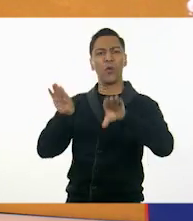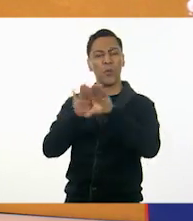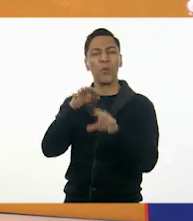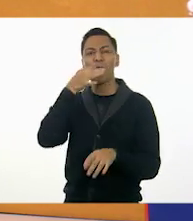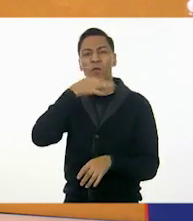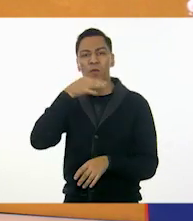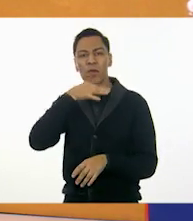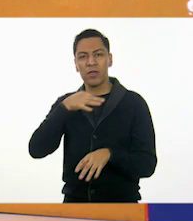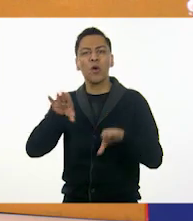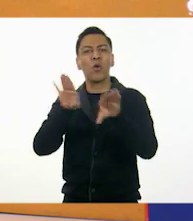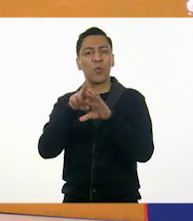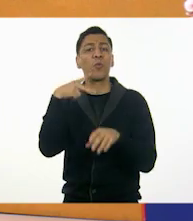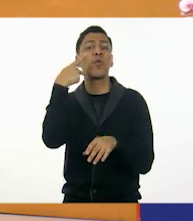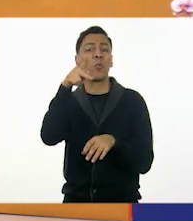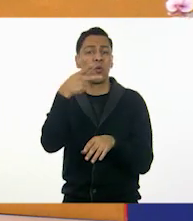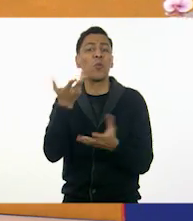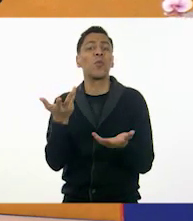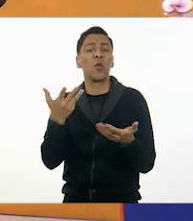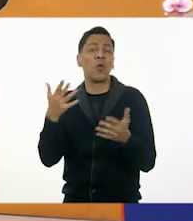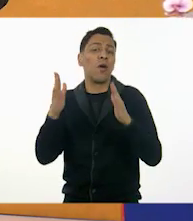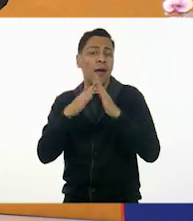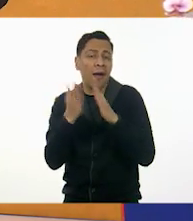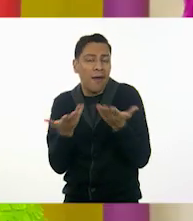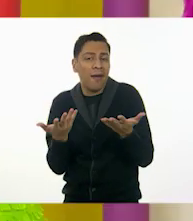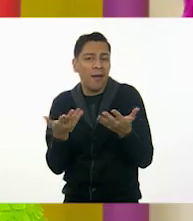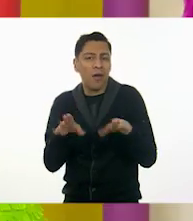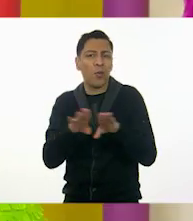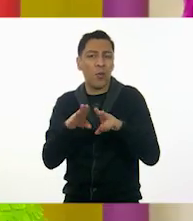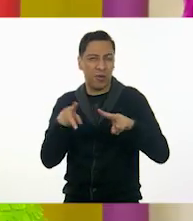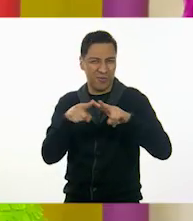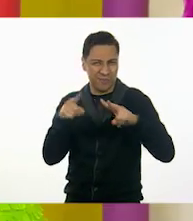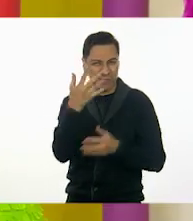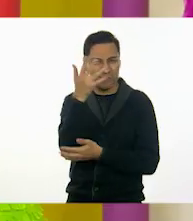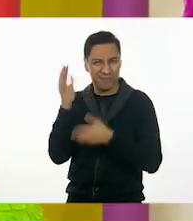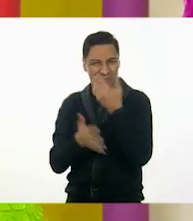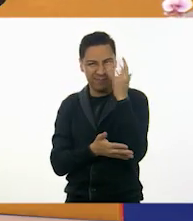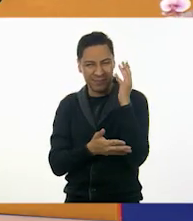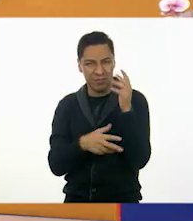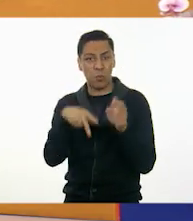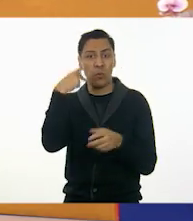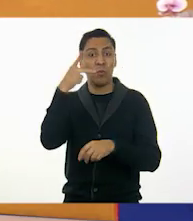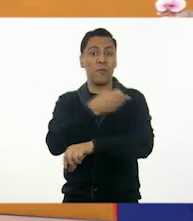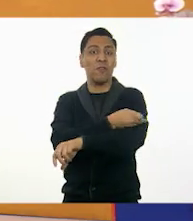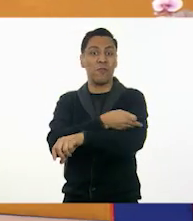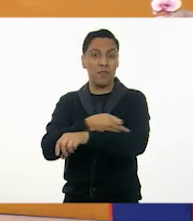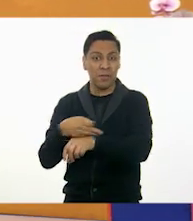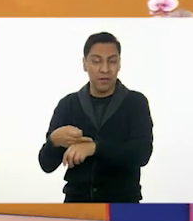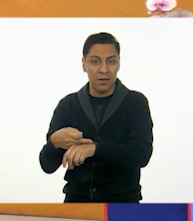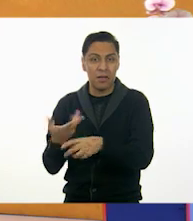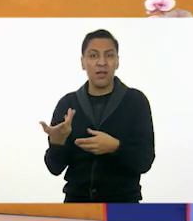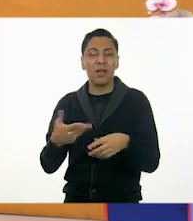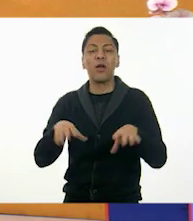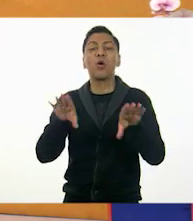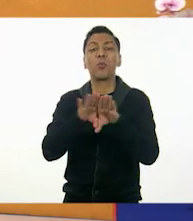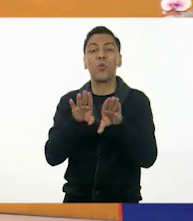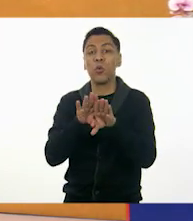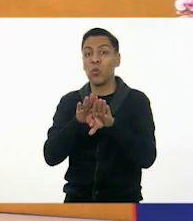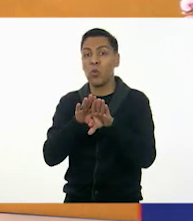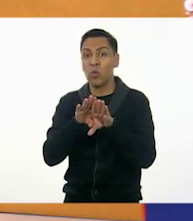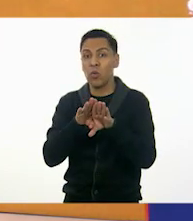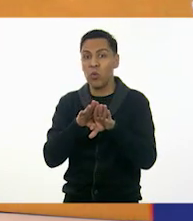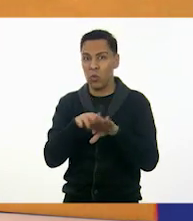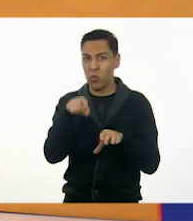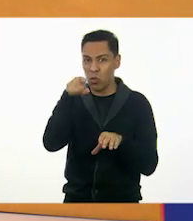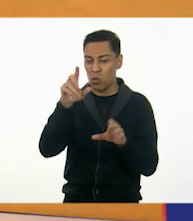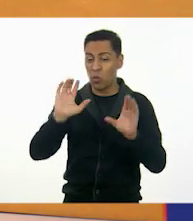fiestas, tal vez en preescolar. Ah, a Tal vez, o en su familia, o en su